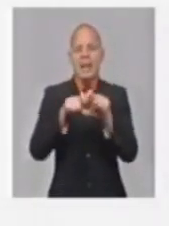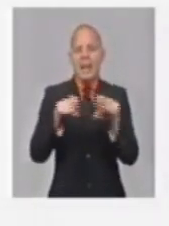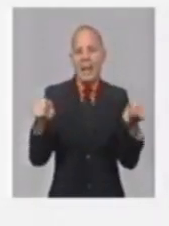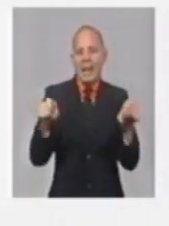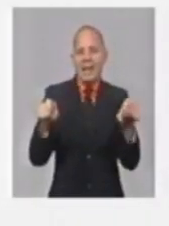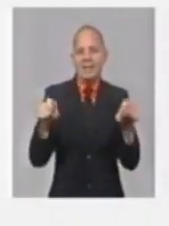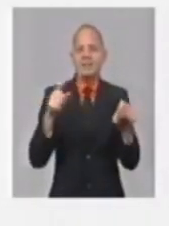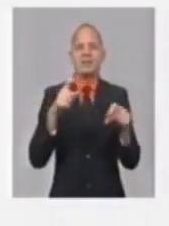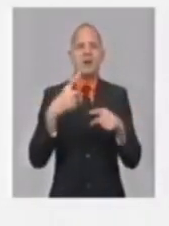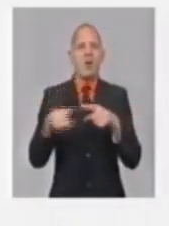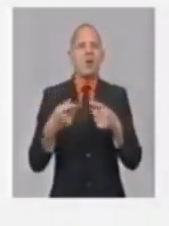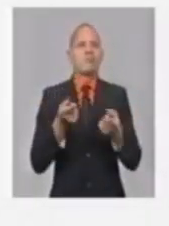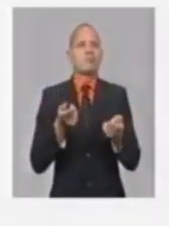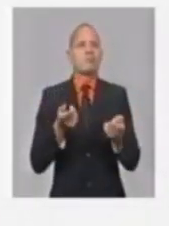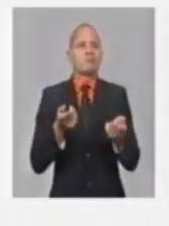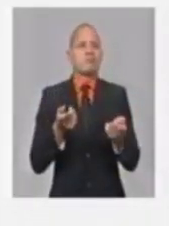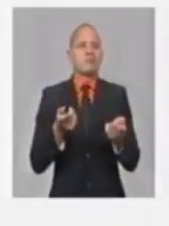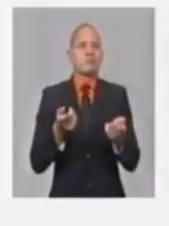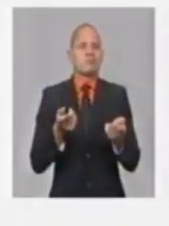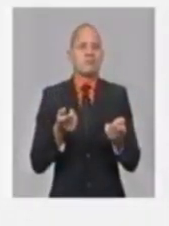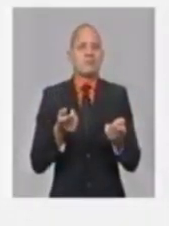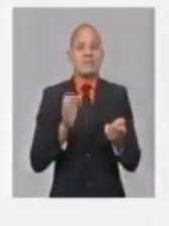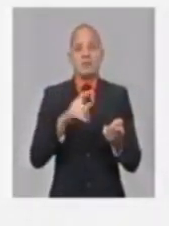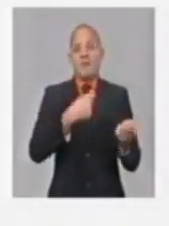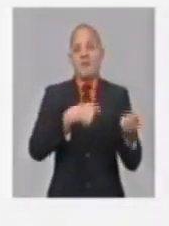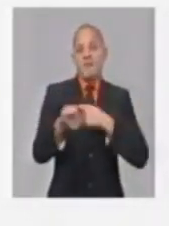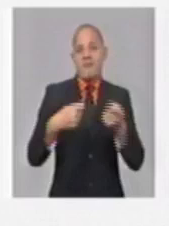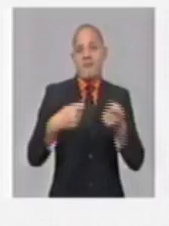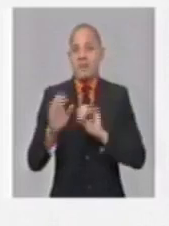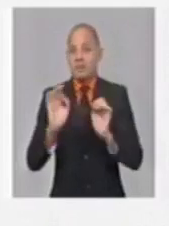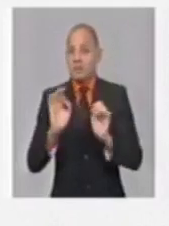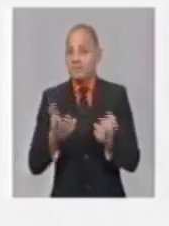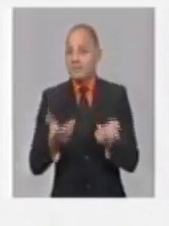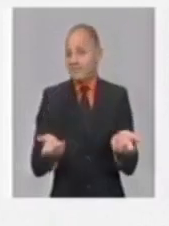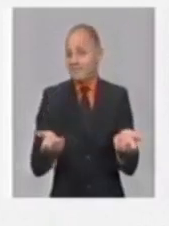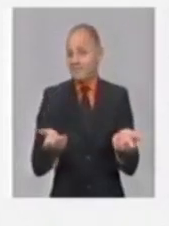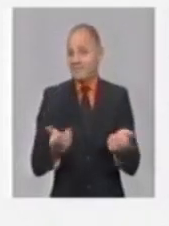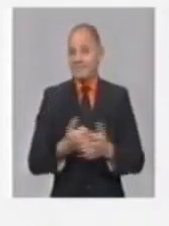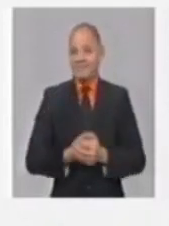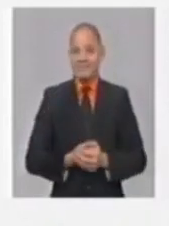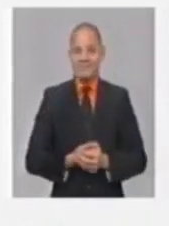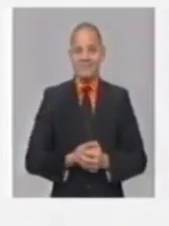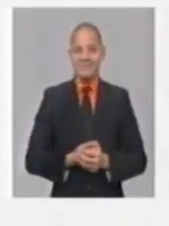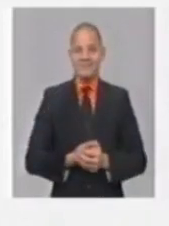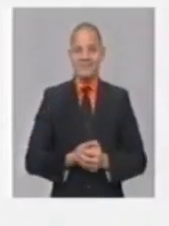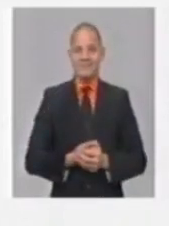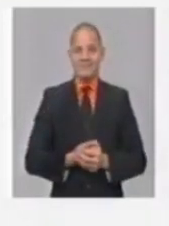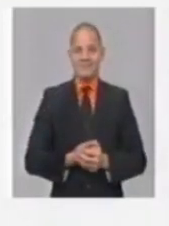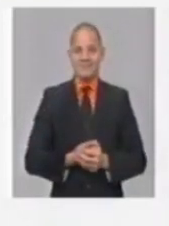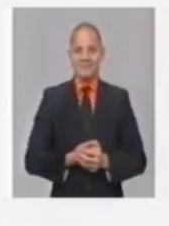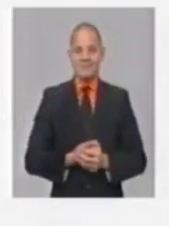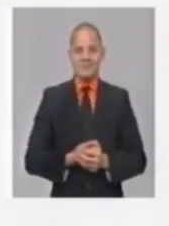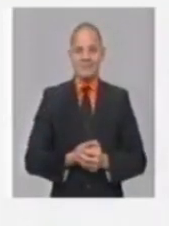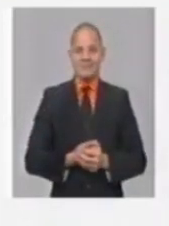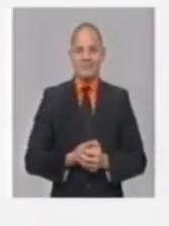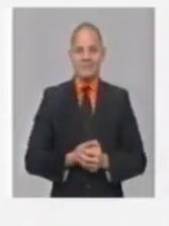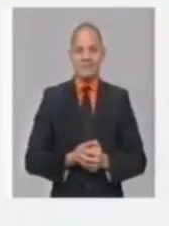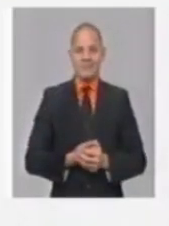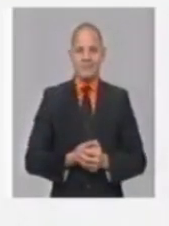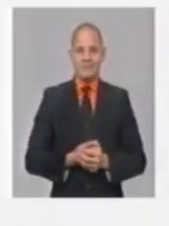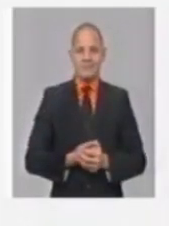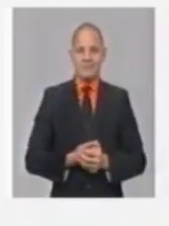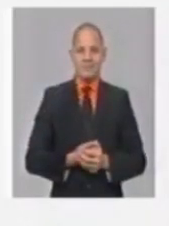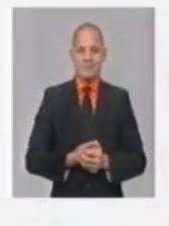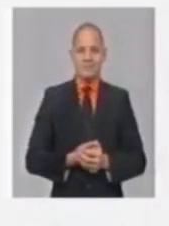que se venden en los mercados alimenticios, en los mercados liberados. Pero también tenemos que